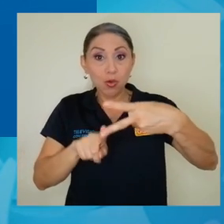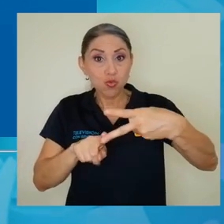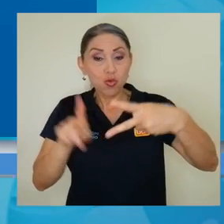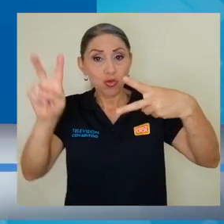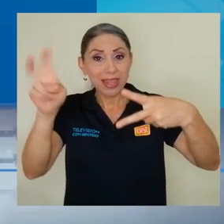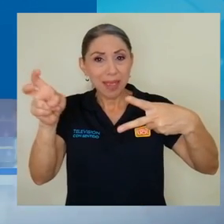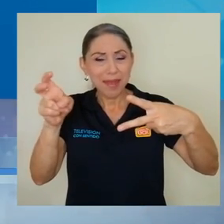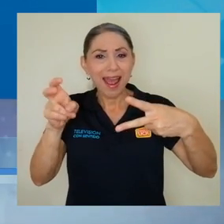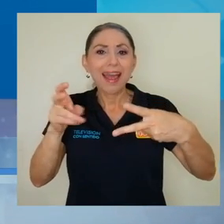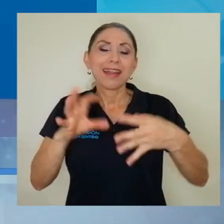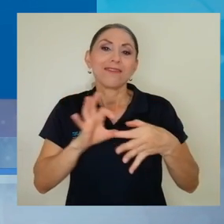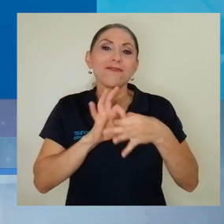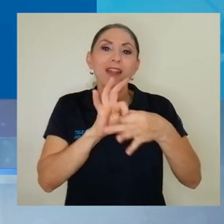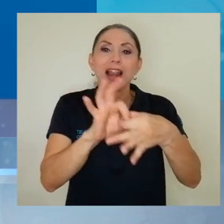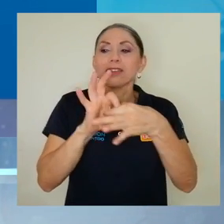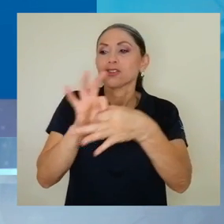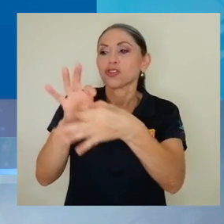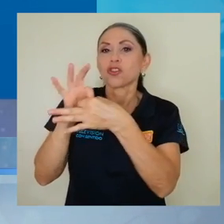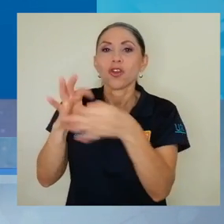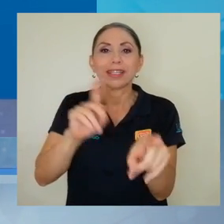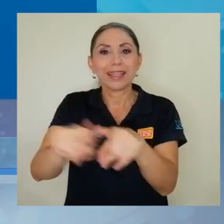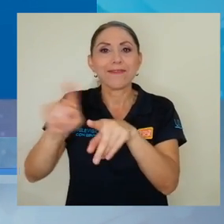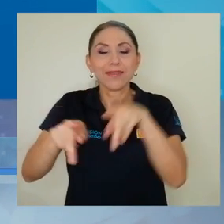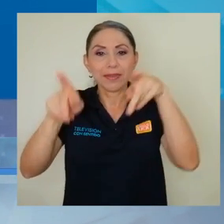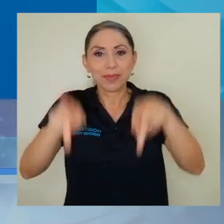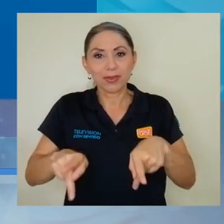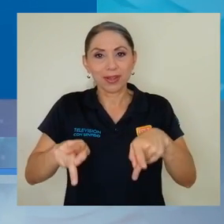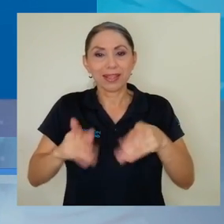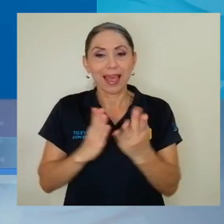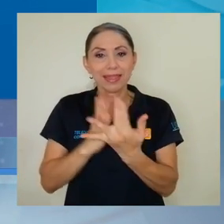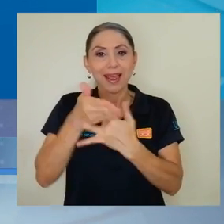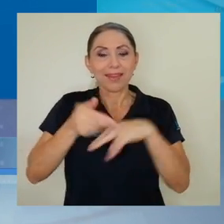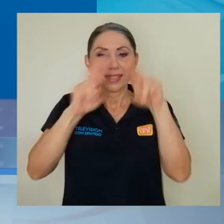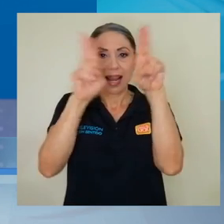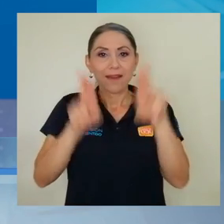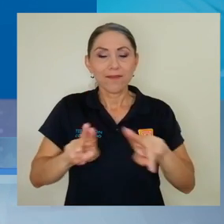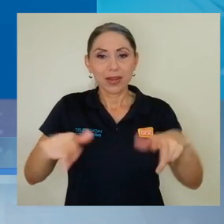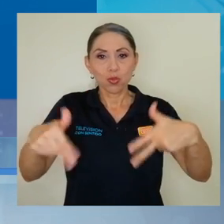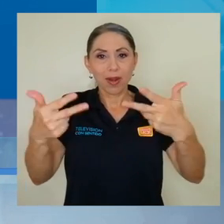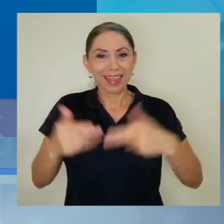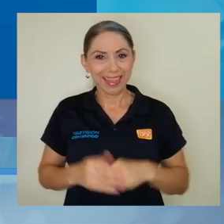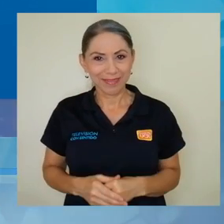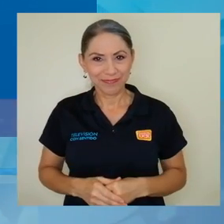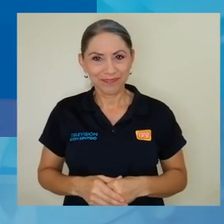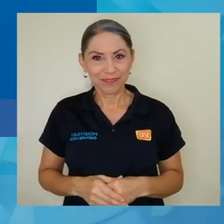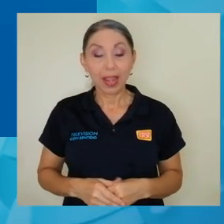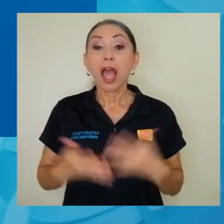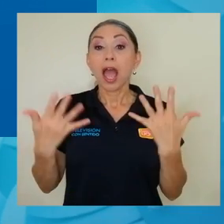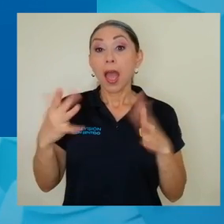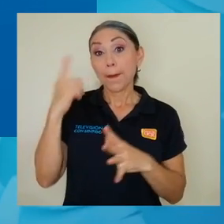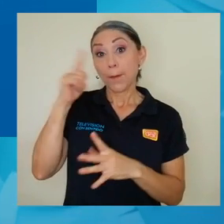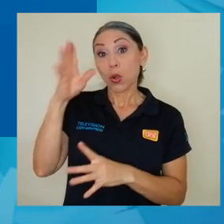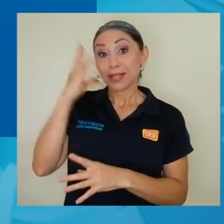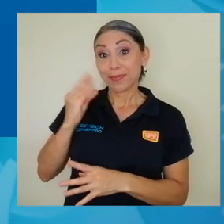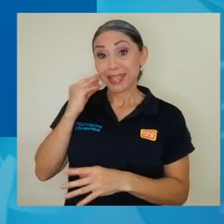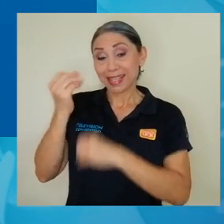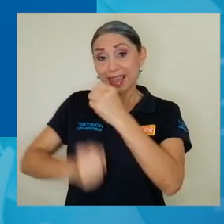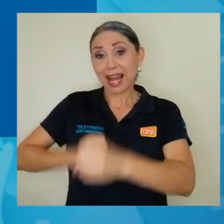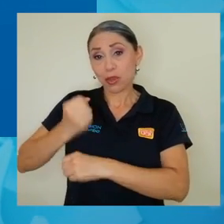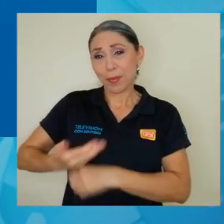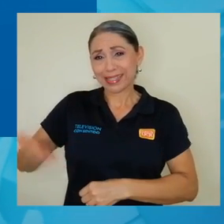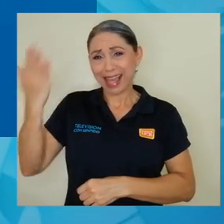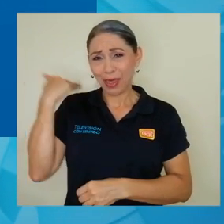tema fueron las relaciones interpersonales en la virtualidad. Algo que vimos precisamente a raíz del año pasado